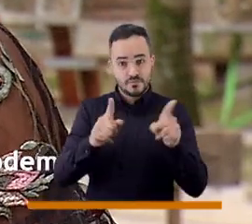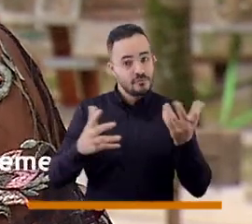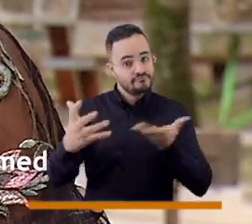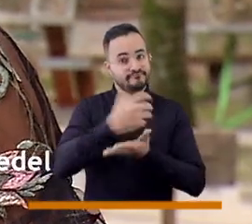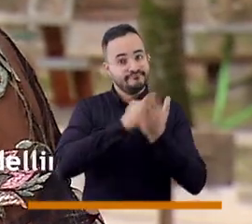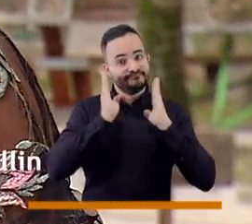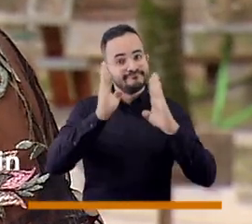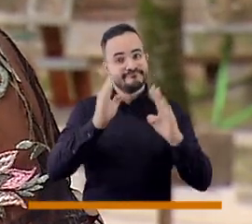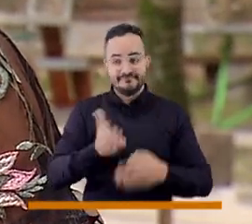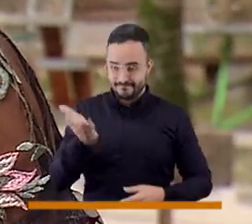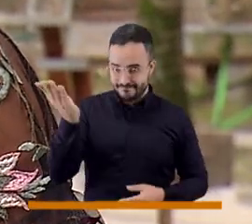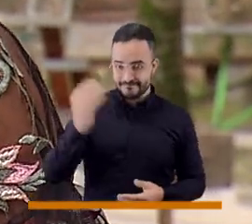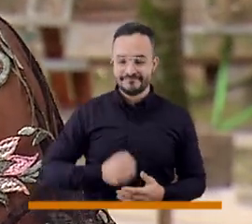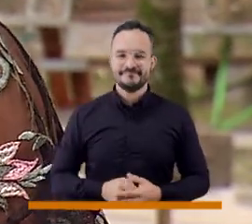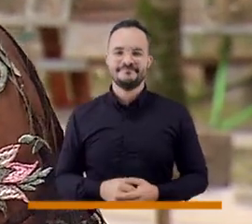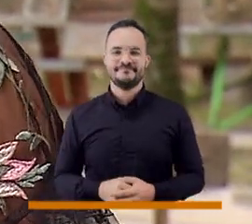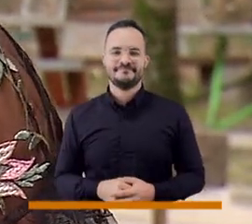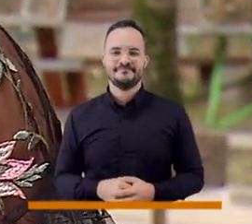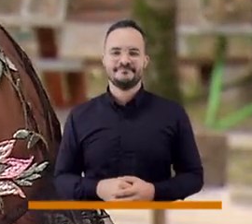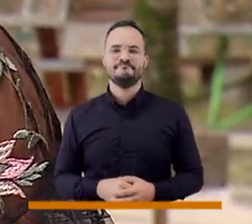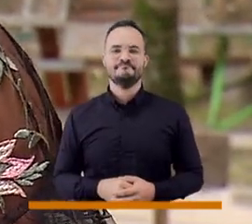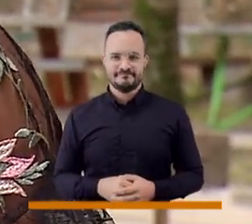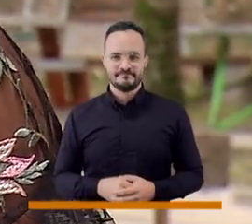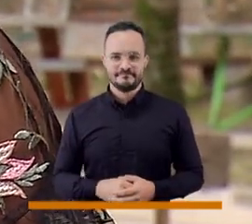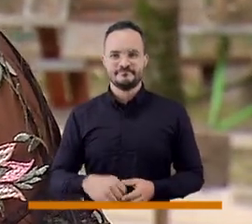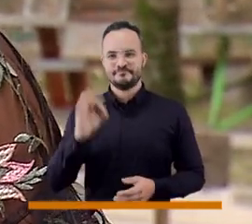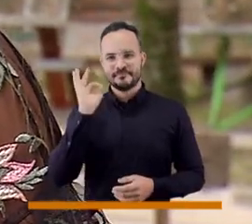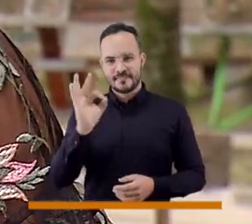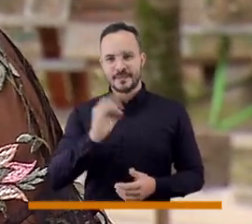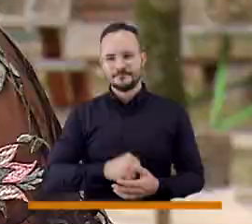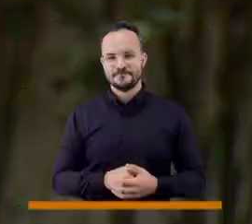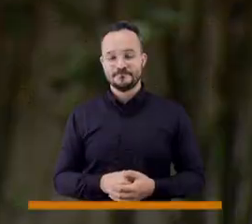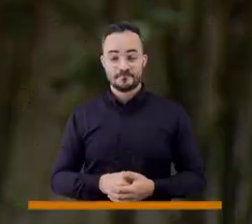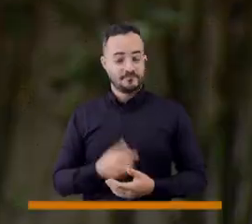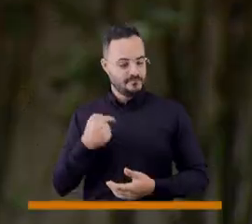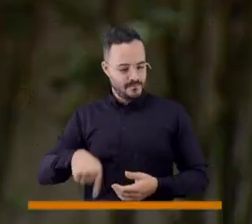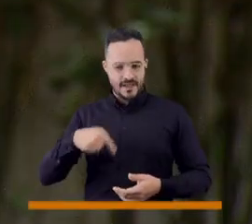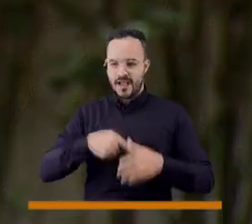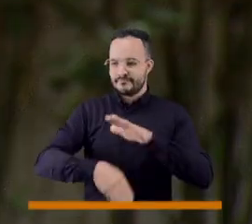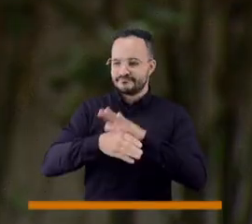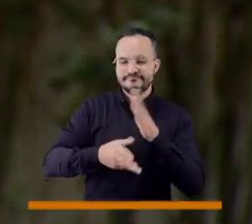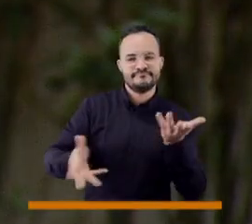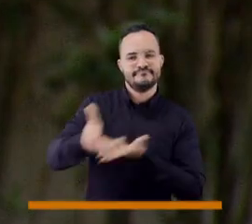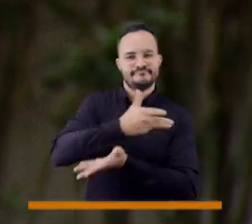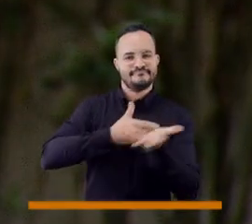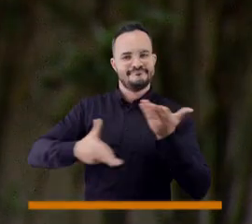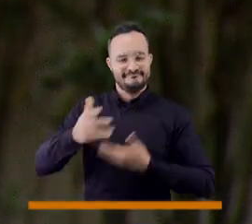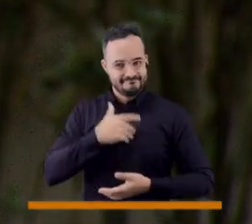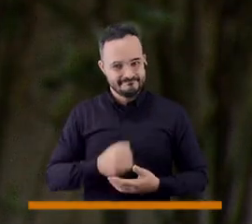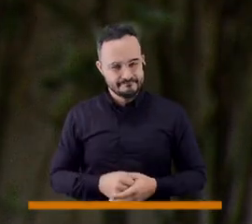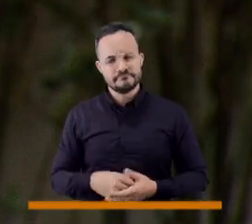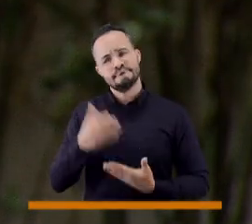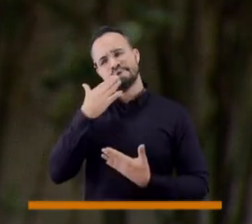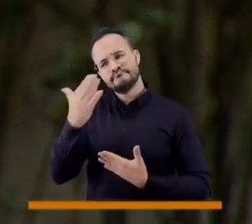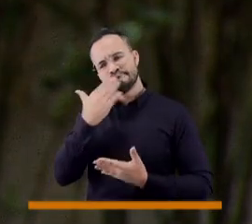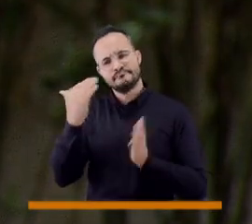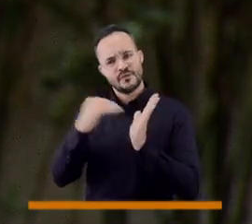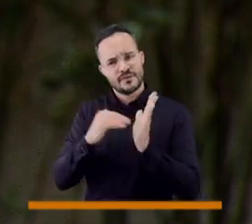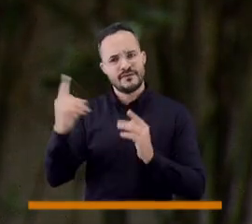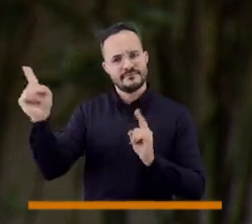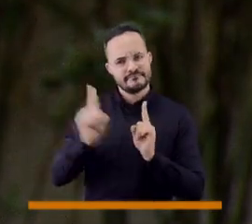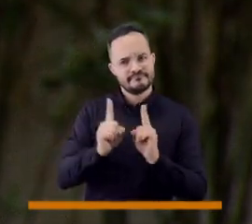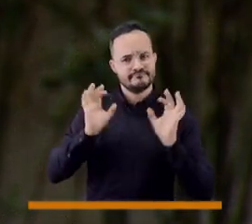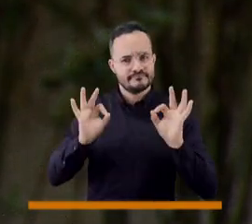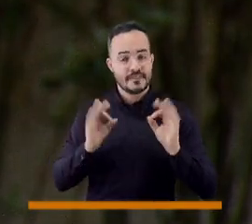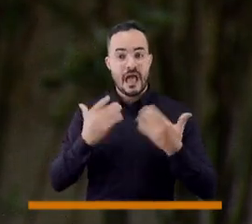en constante comunicación con ustedes. Y siga usted, Katherine. Bueno, y nosotros también continuamos.